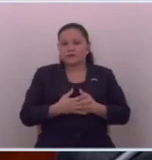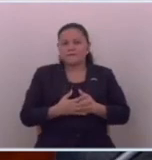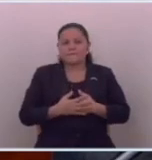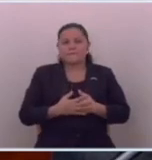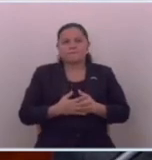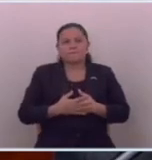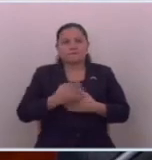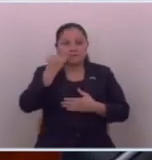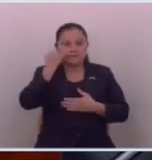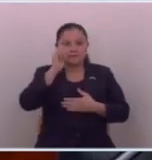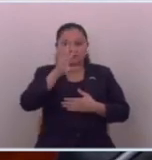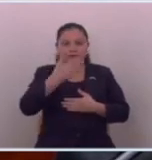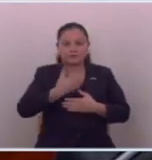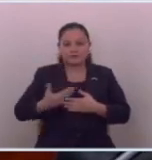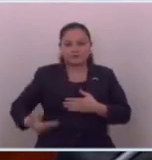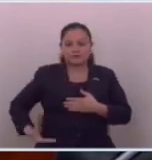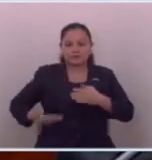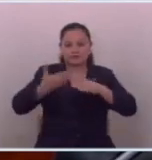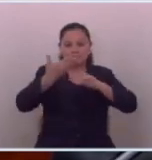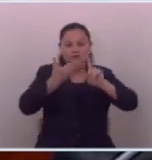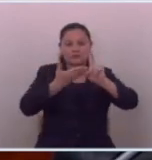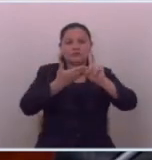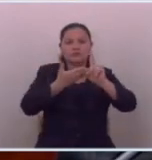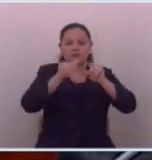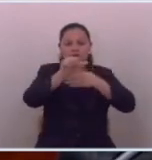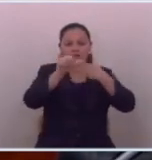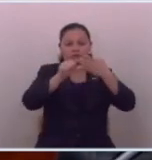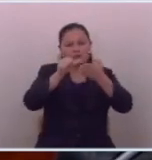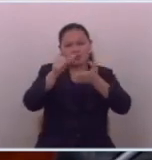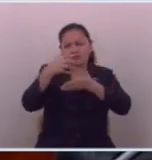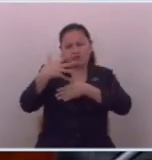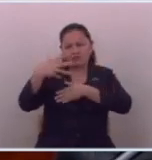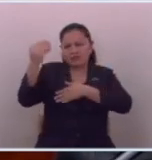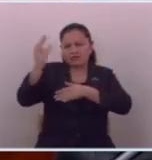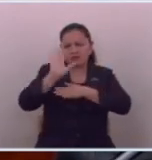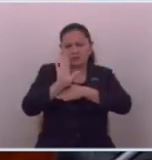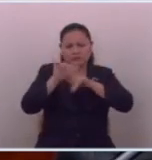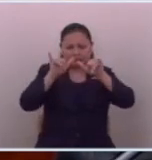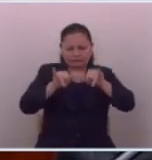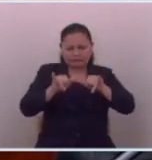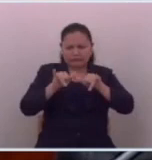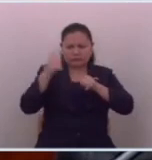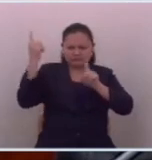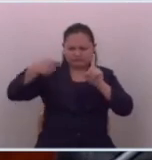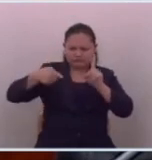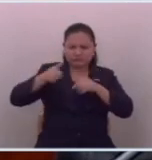si ya les dijo el presidente de la asamblea la vez pasada váyanse si aquí nadie nos tiene a la fuerza